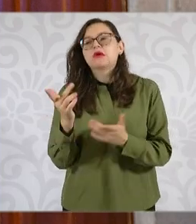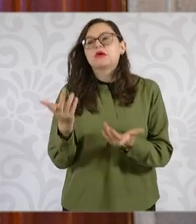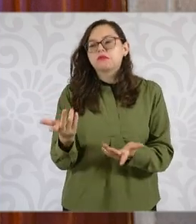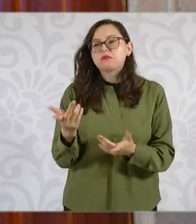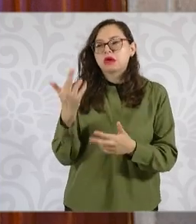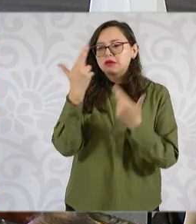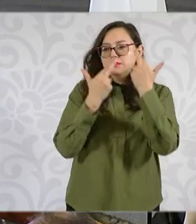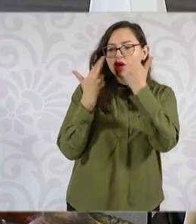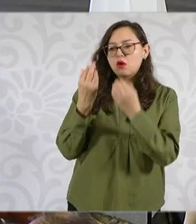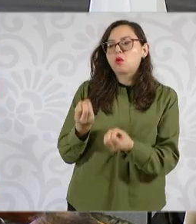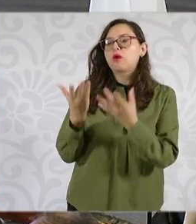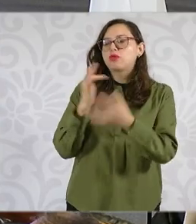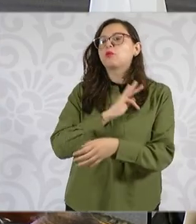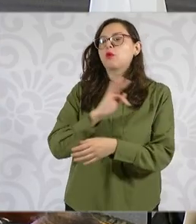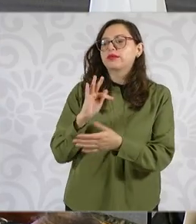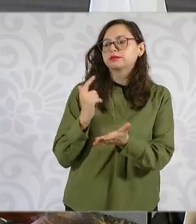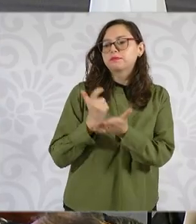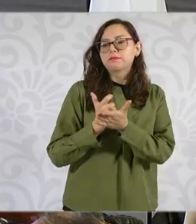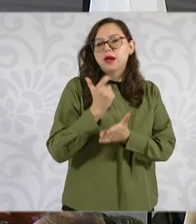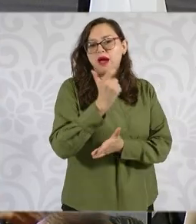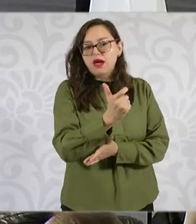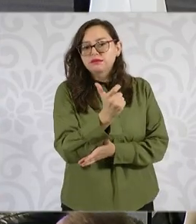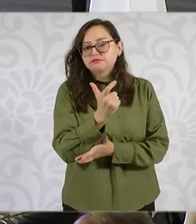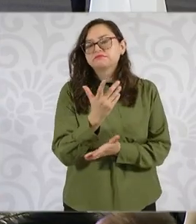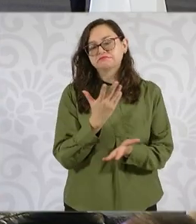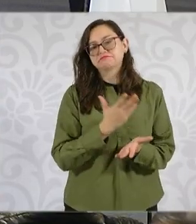Es cuanto, presidenta. Muchas gracias.